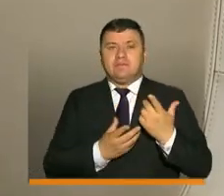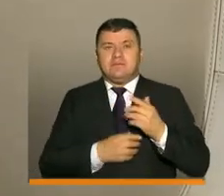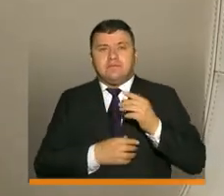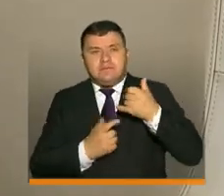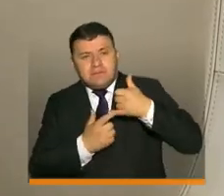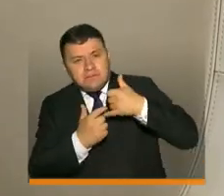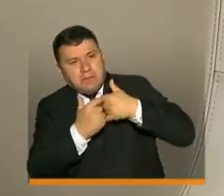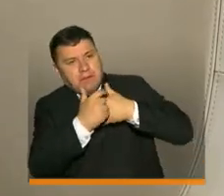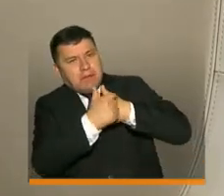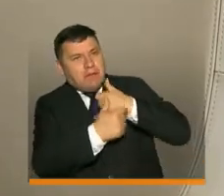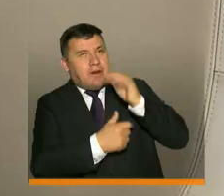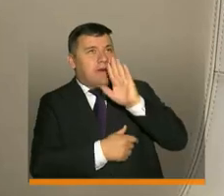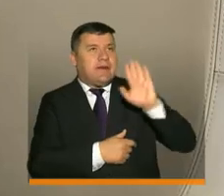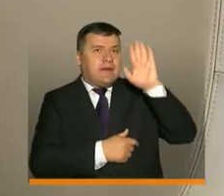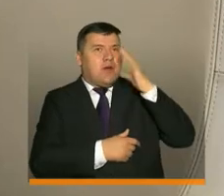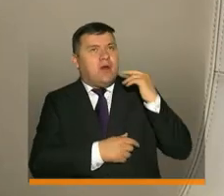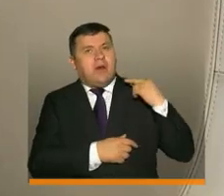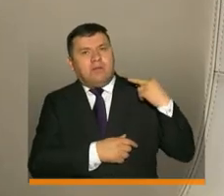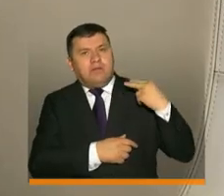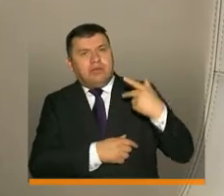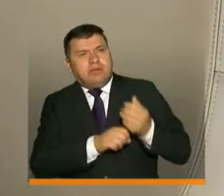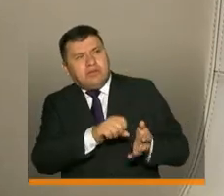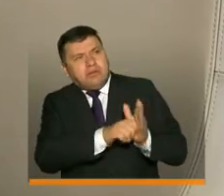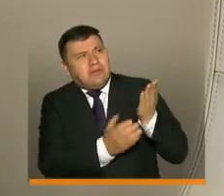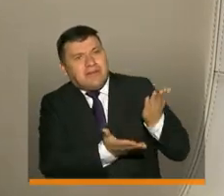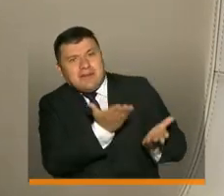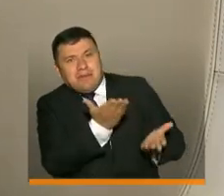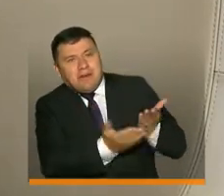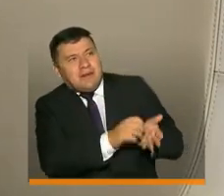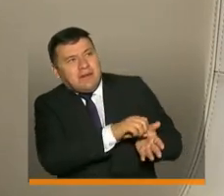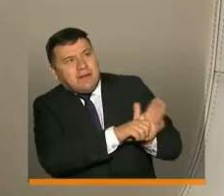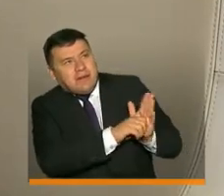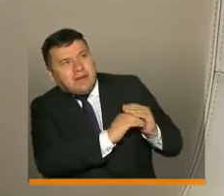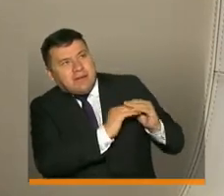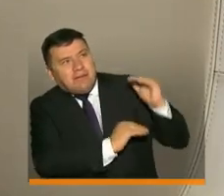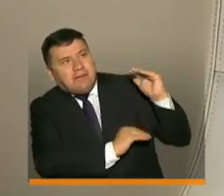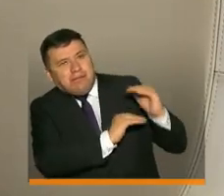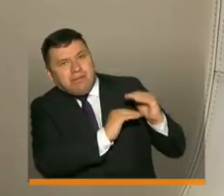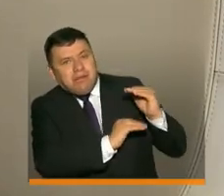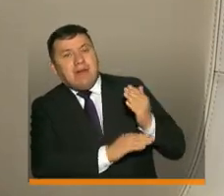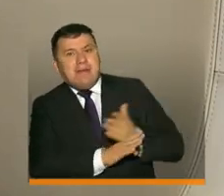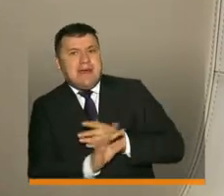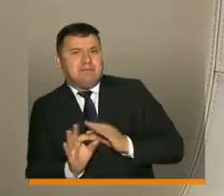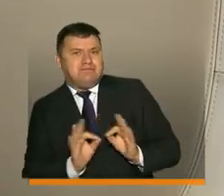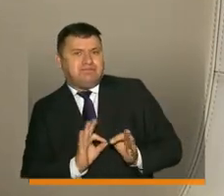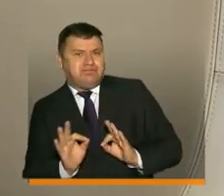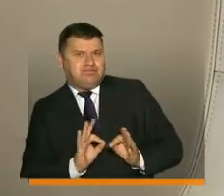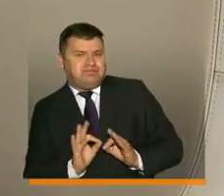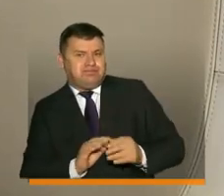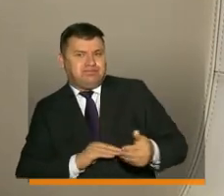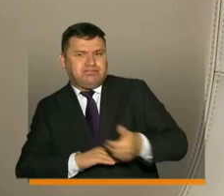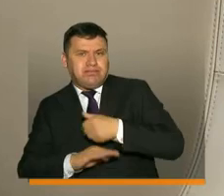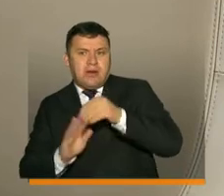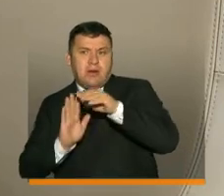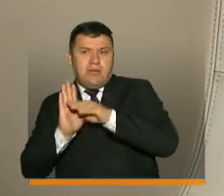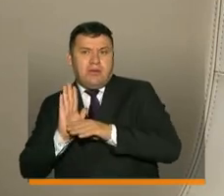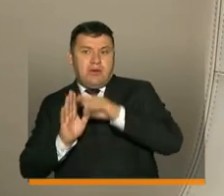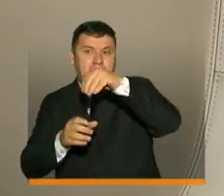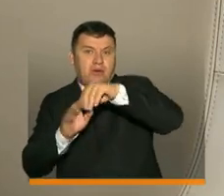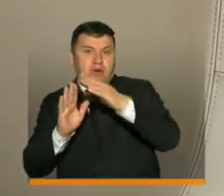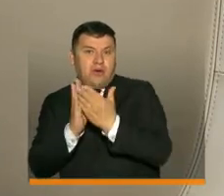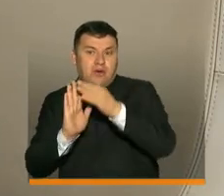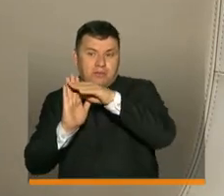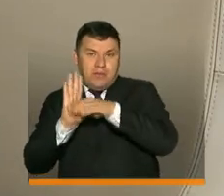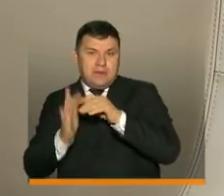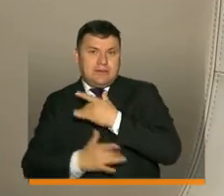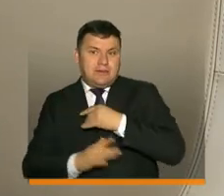territorial, la segunda, la evolución de la pandemia, la tercera, preparar y adquirir todo lo requerido para los protocolos y la